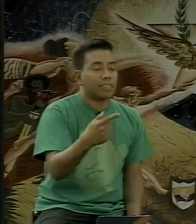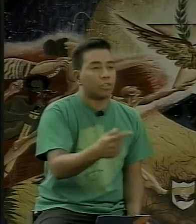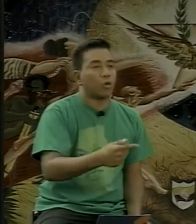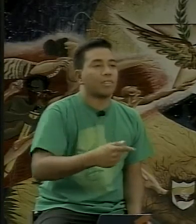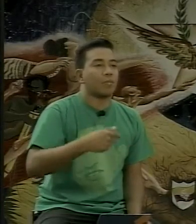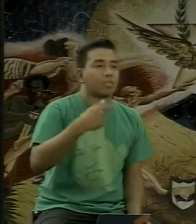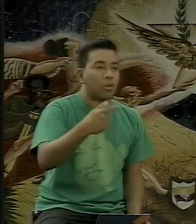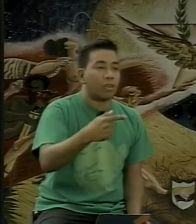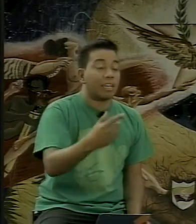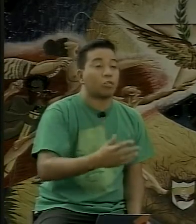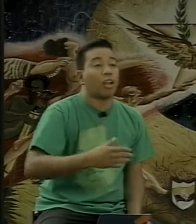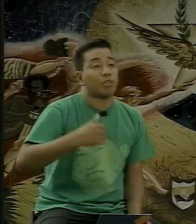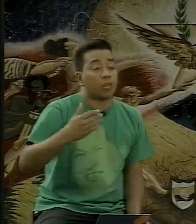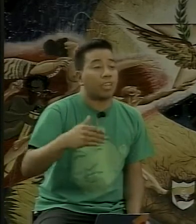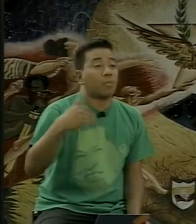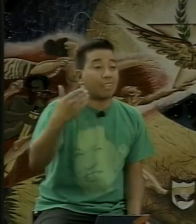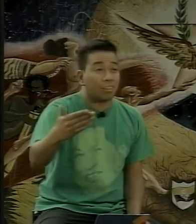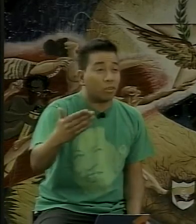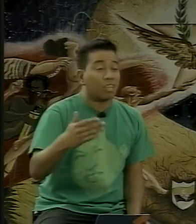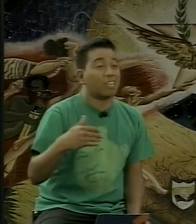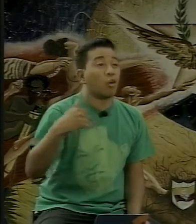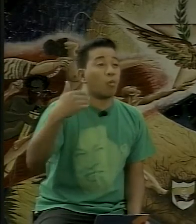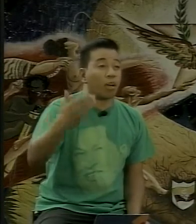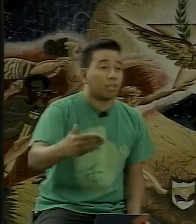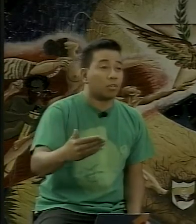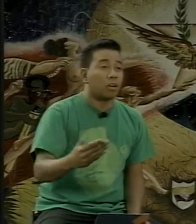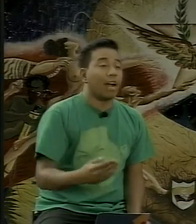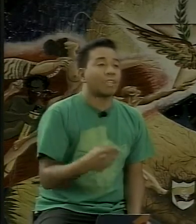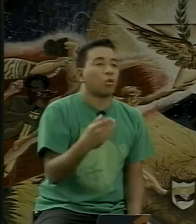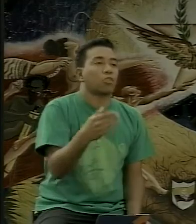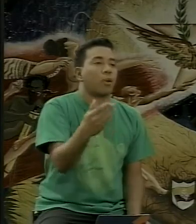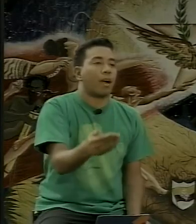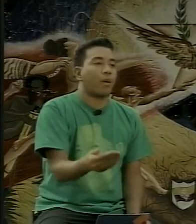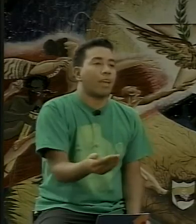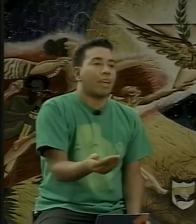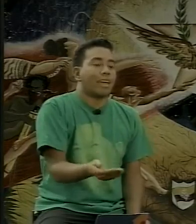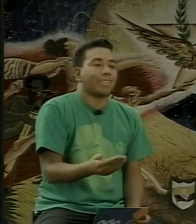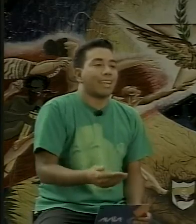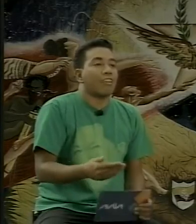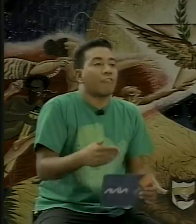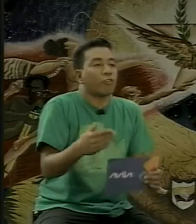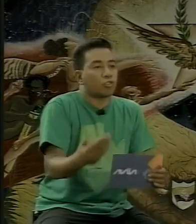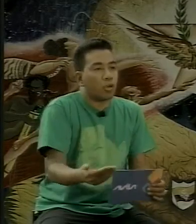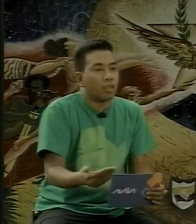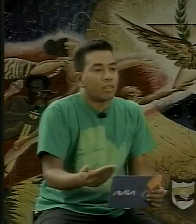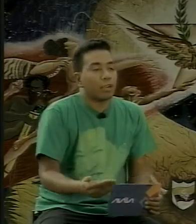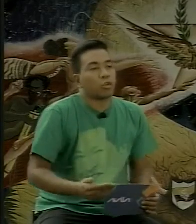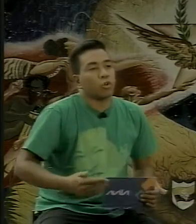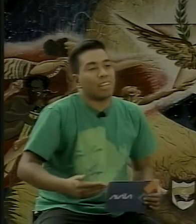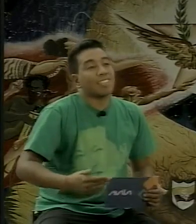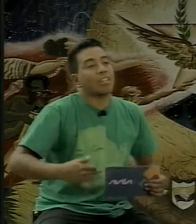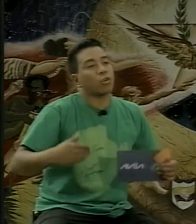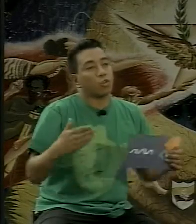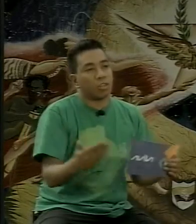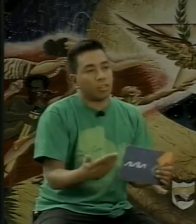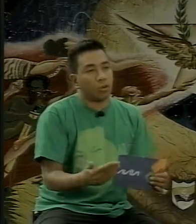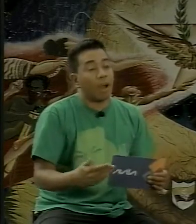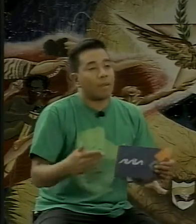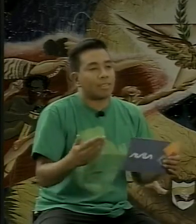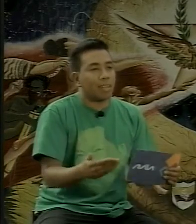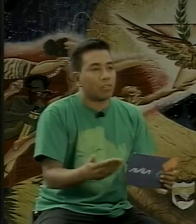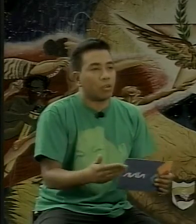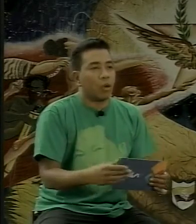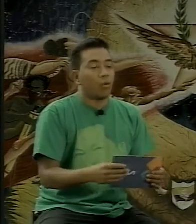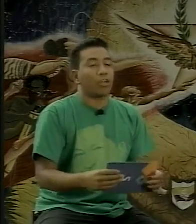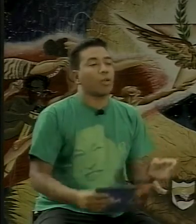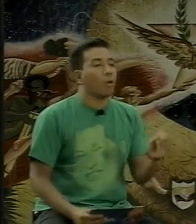frente de toda esa misión y de todas las misiones, invitando y convocando a que todos los trabajadores estén en función de construir y seguir construyendo,